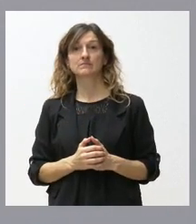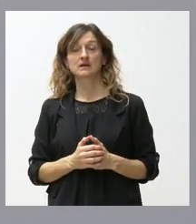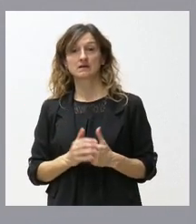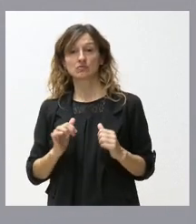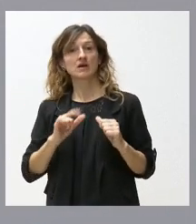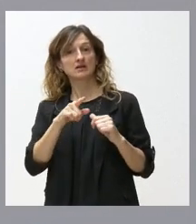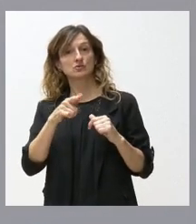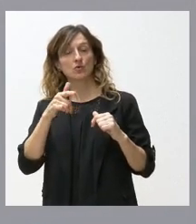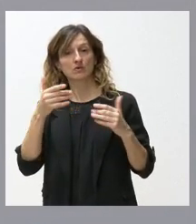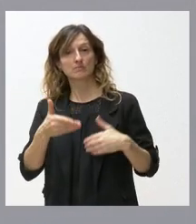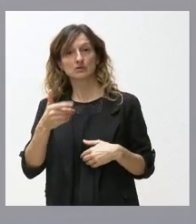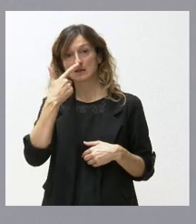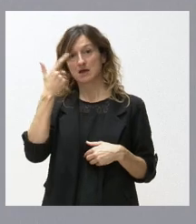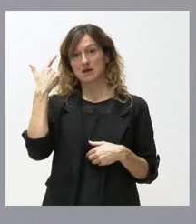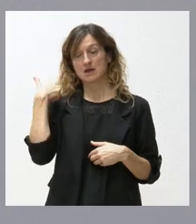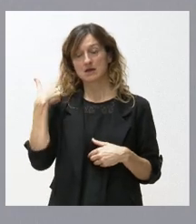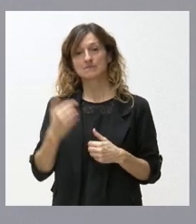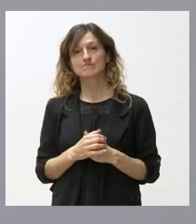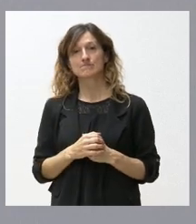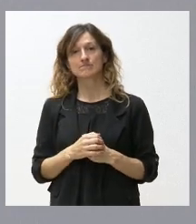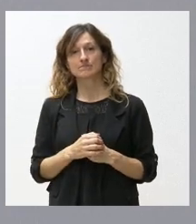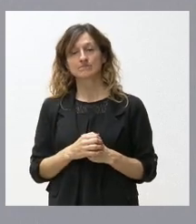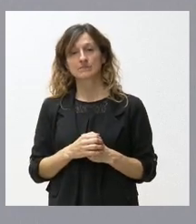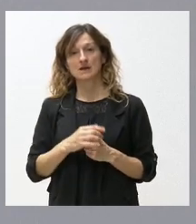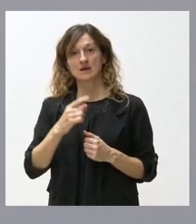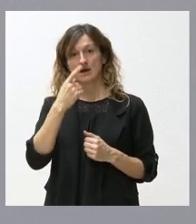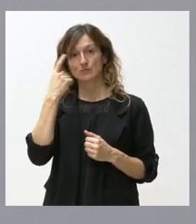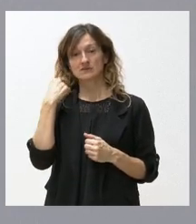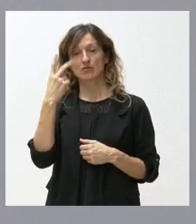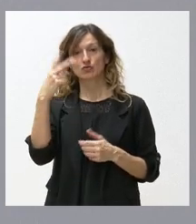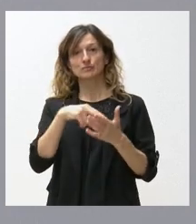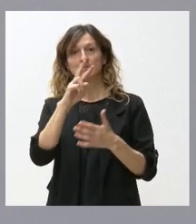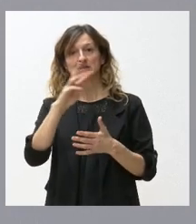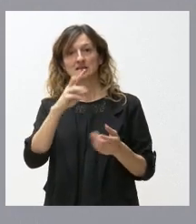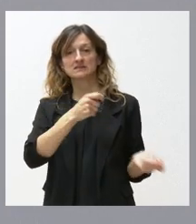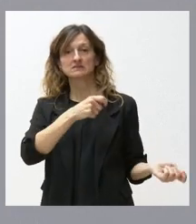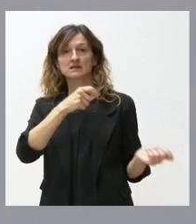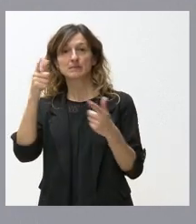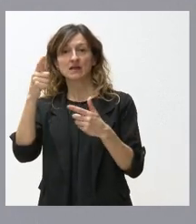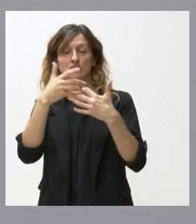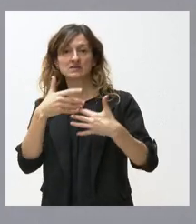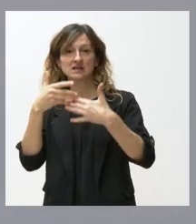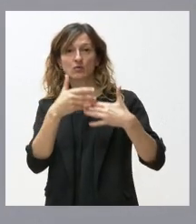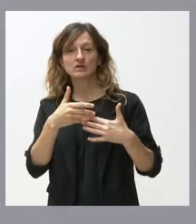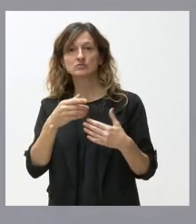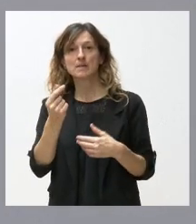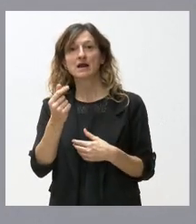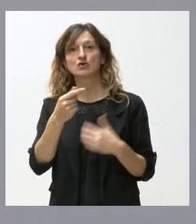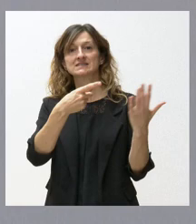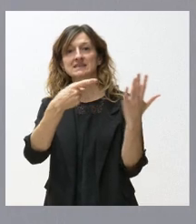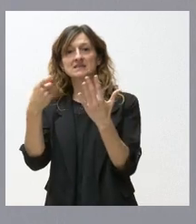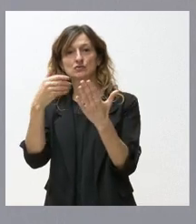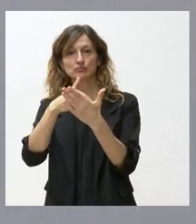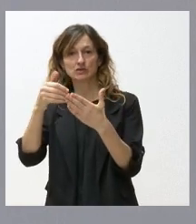relevante, en el último año, en el año 2023 exportamos a Estados Unidos por valor de 600 millones de euros,